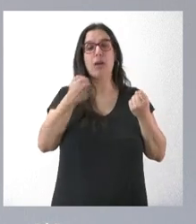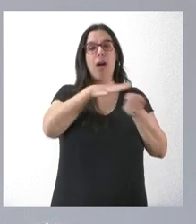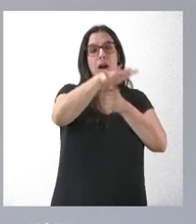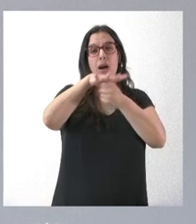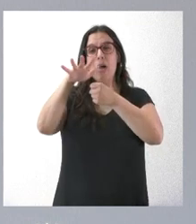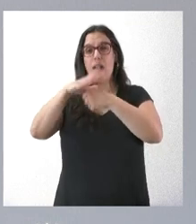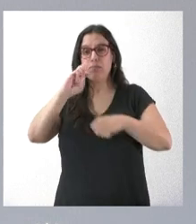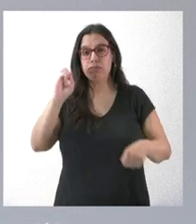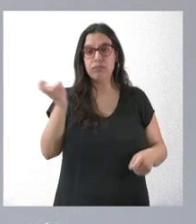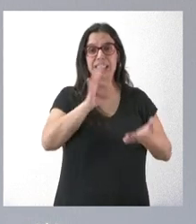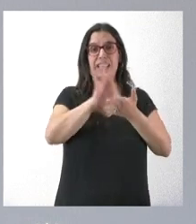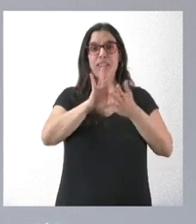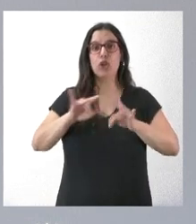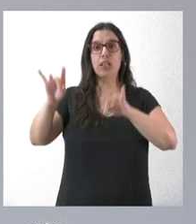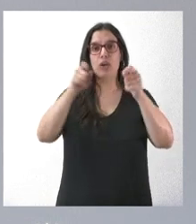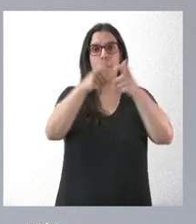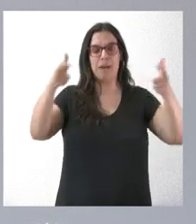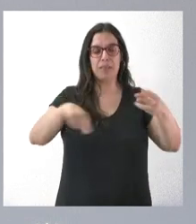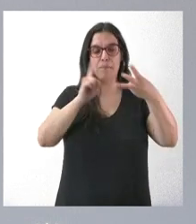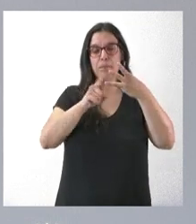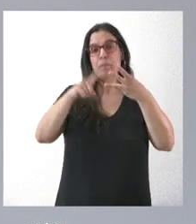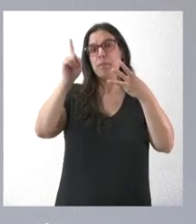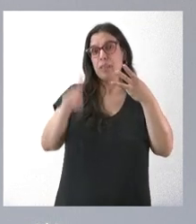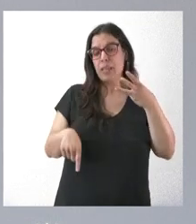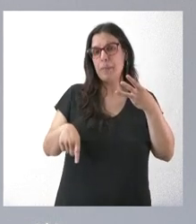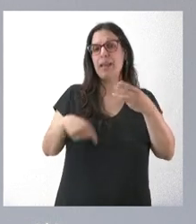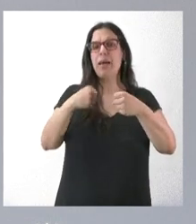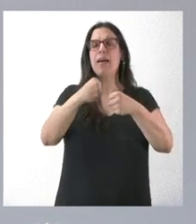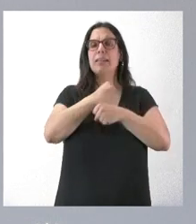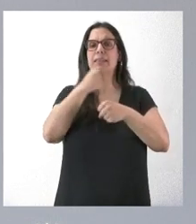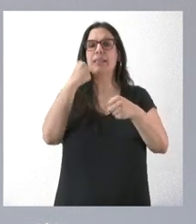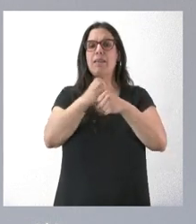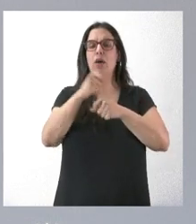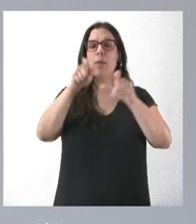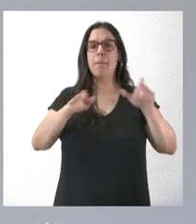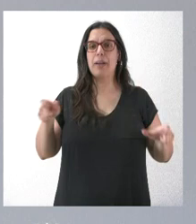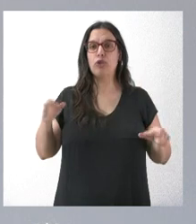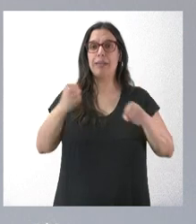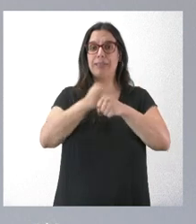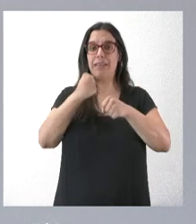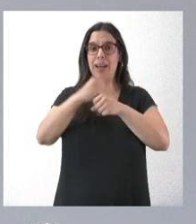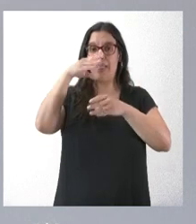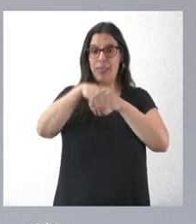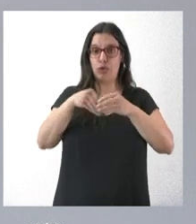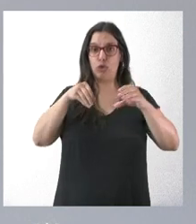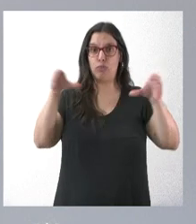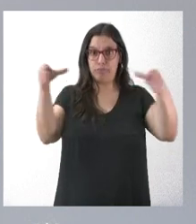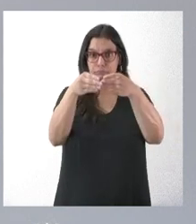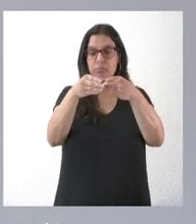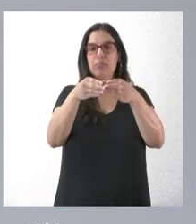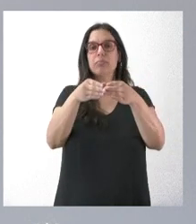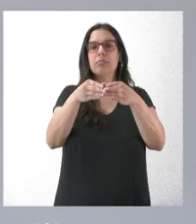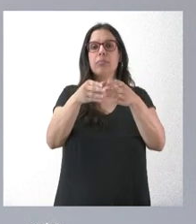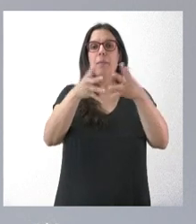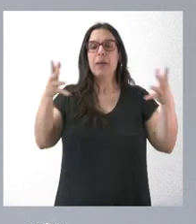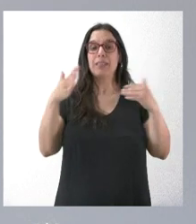servicios territoriales, desde el punto de vista del incremento de trabajo del personal que trabaja en el operativo, con un mínimo en las